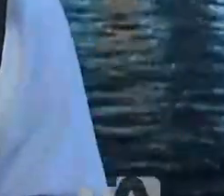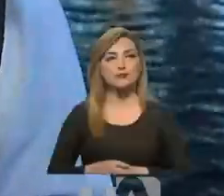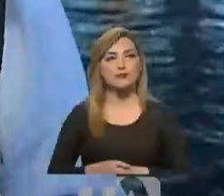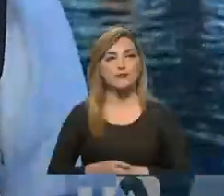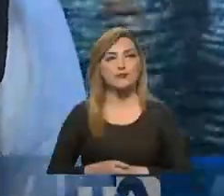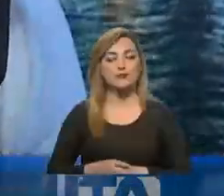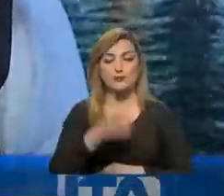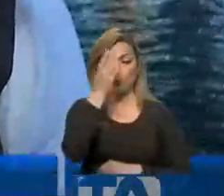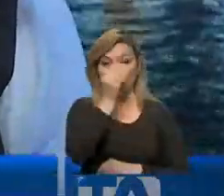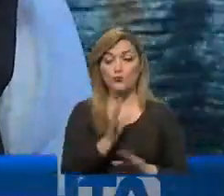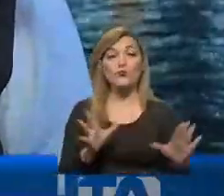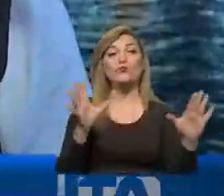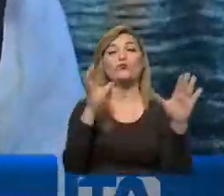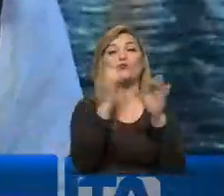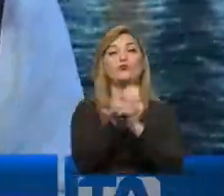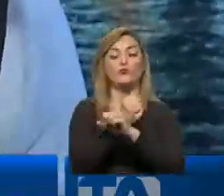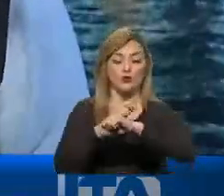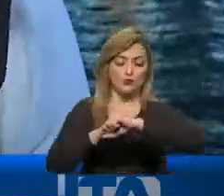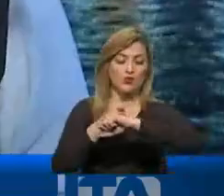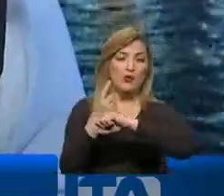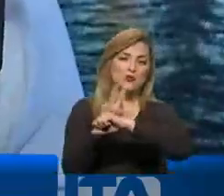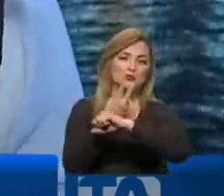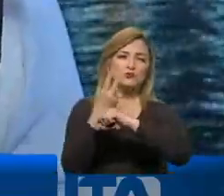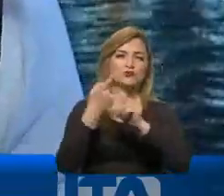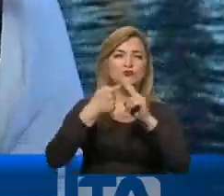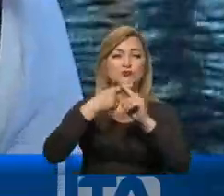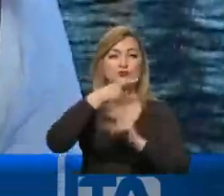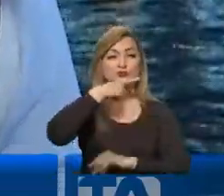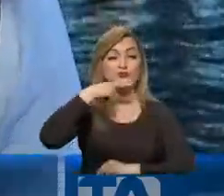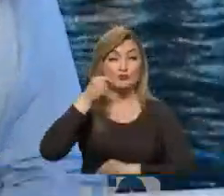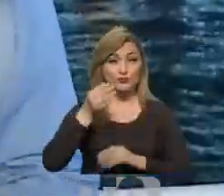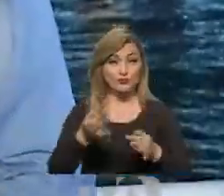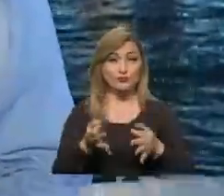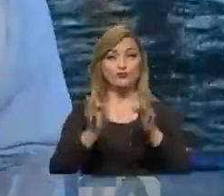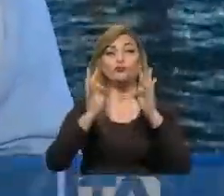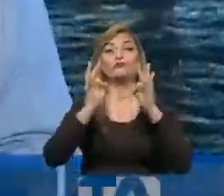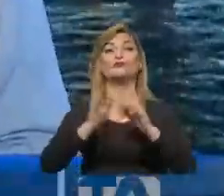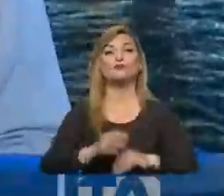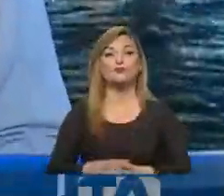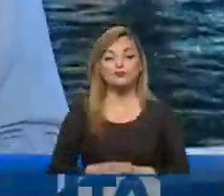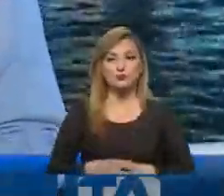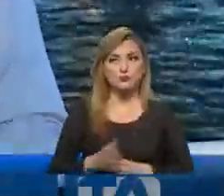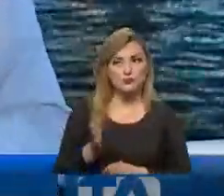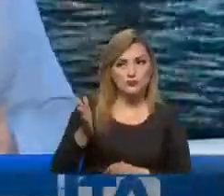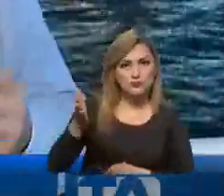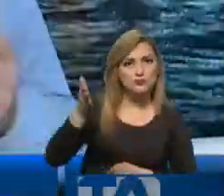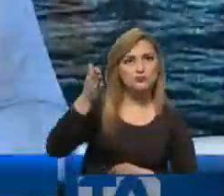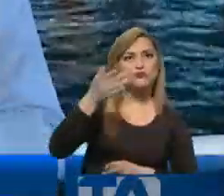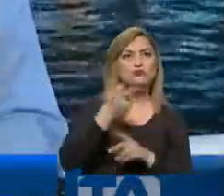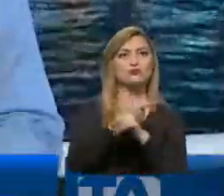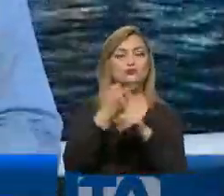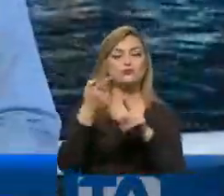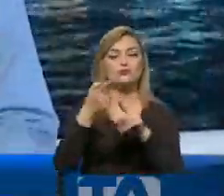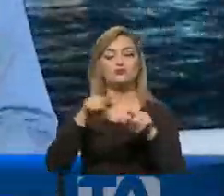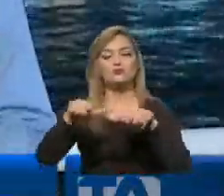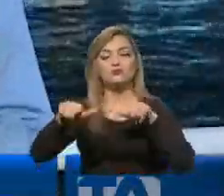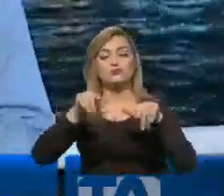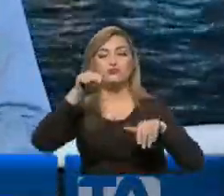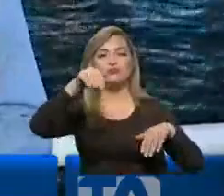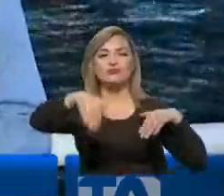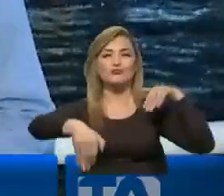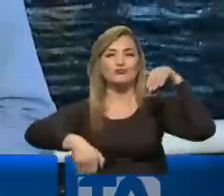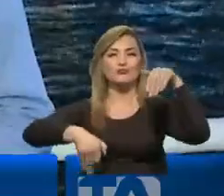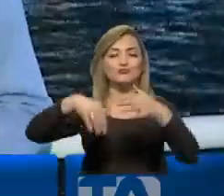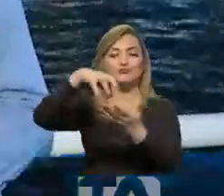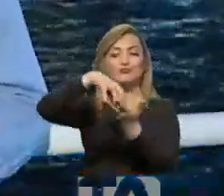Muy buenas noches. Estamos a tan solo unas horas para que inicie el feriado de carnaval y hemos hecho un recorrido por diferentes balnearios de la provincia